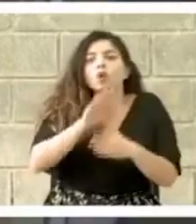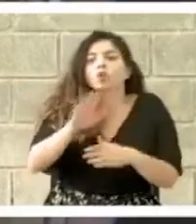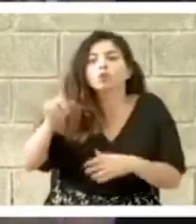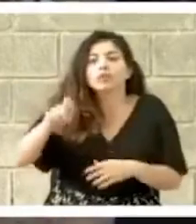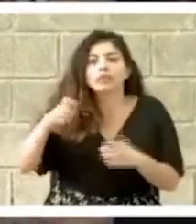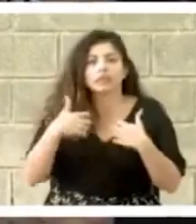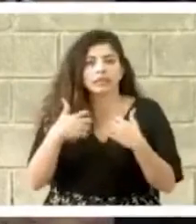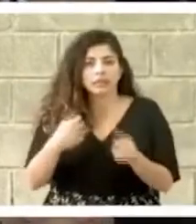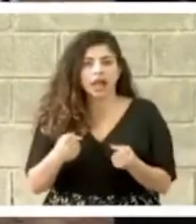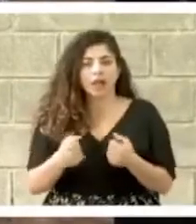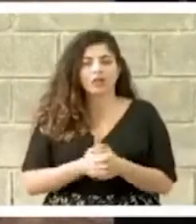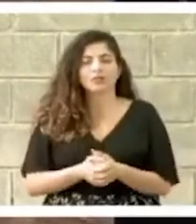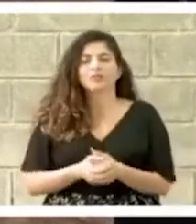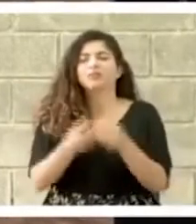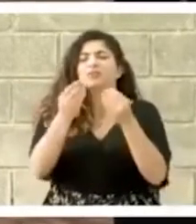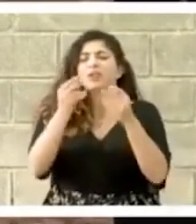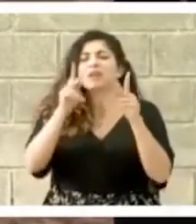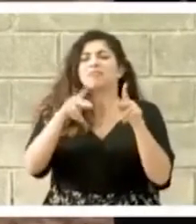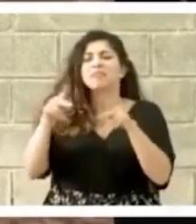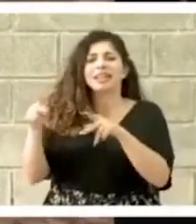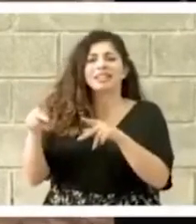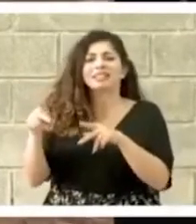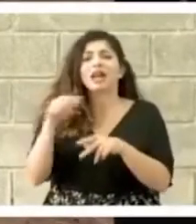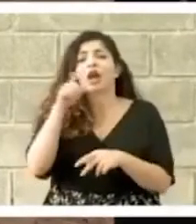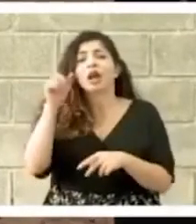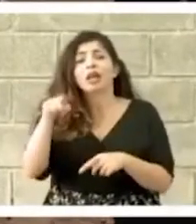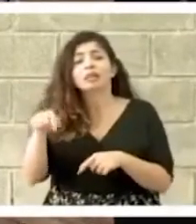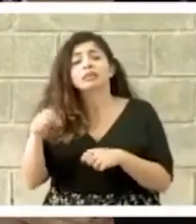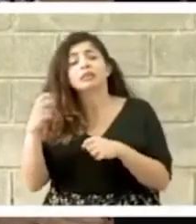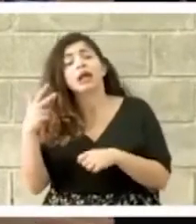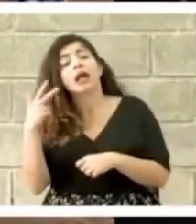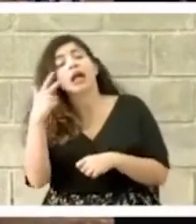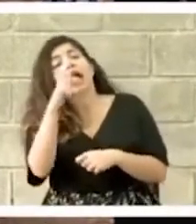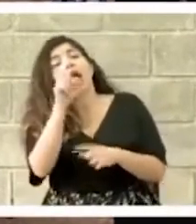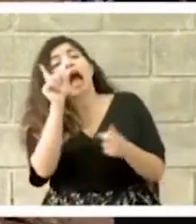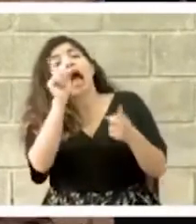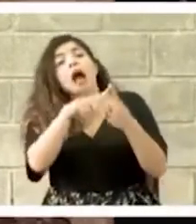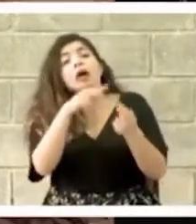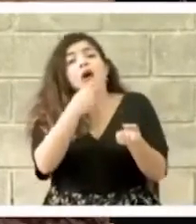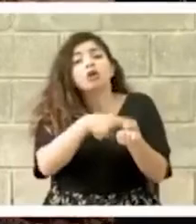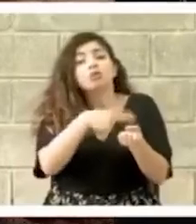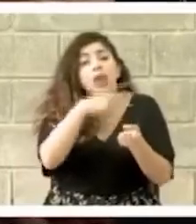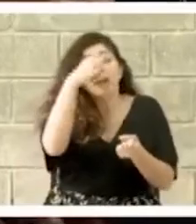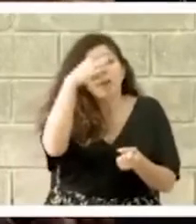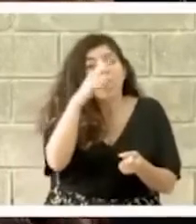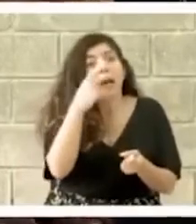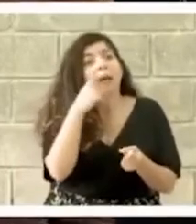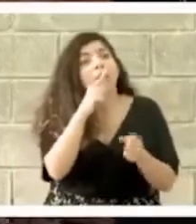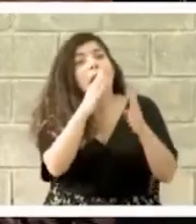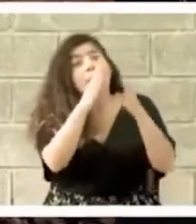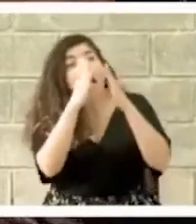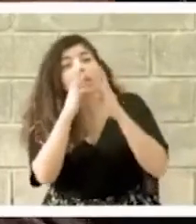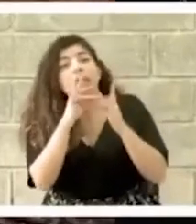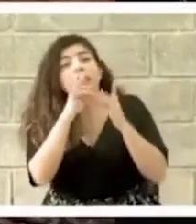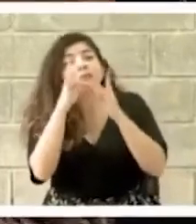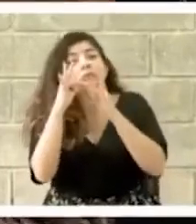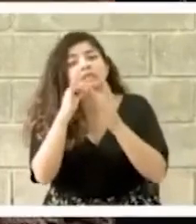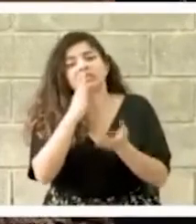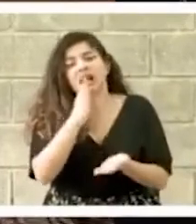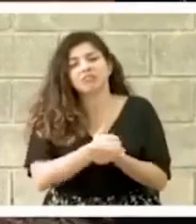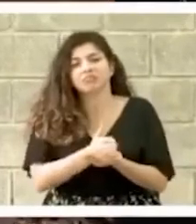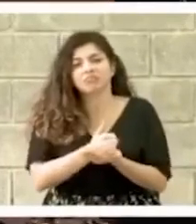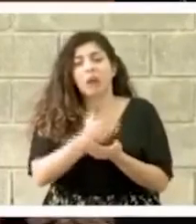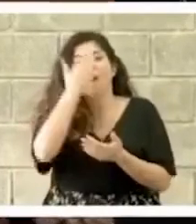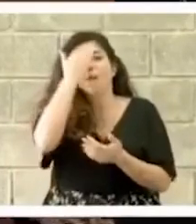salud. Ya muchas personas no tendrán que trasladarse hasta el Hospital México para recibir atención especializada,